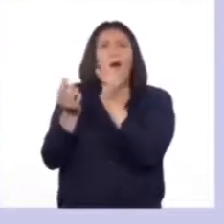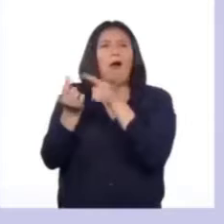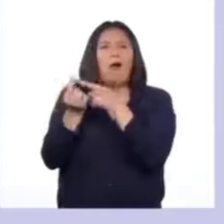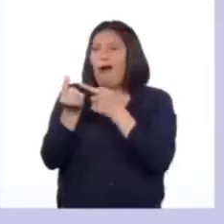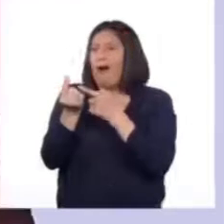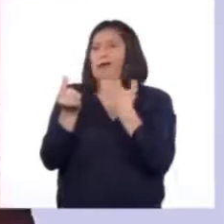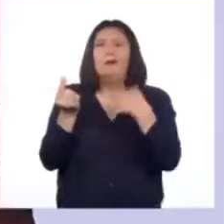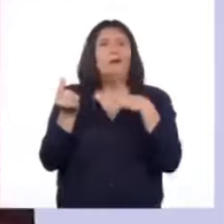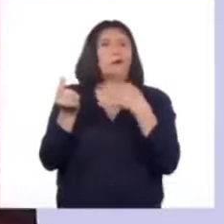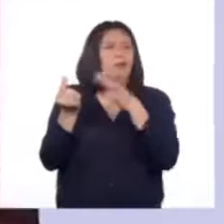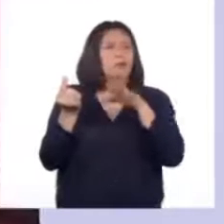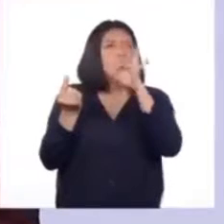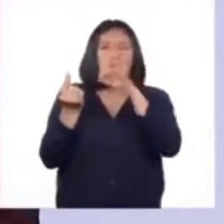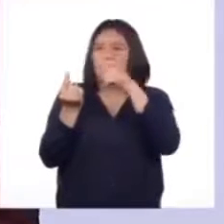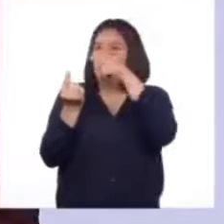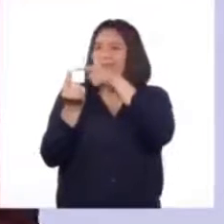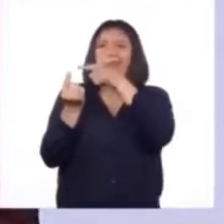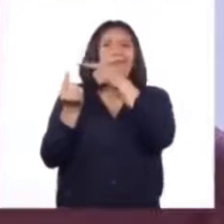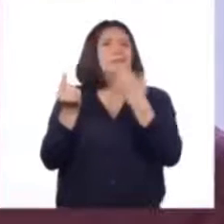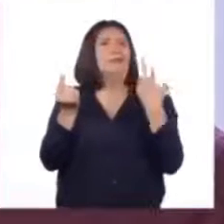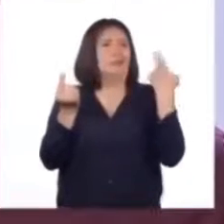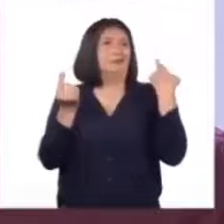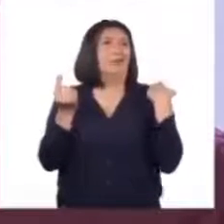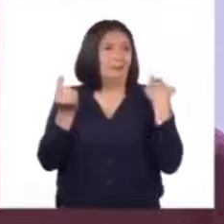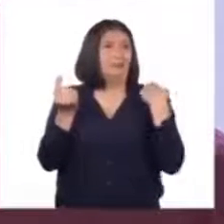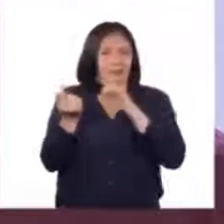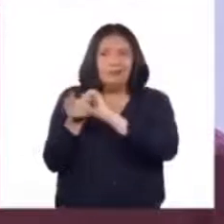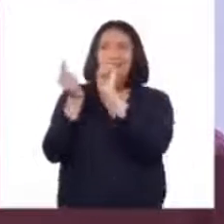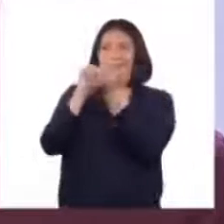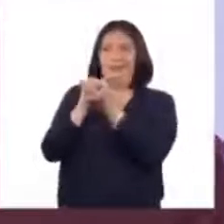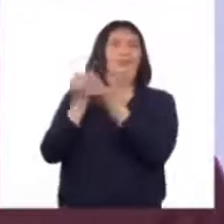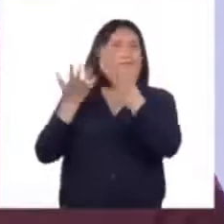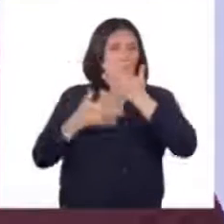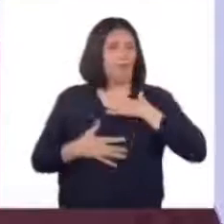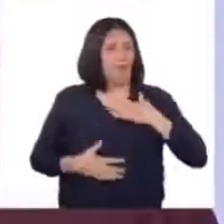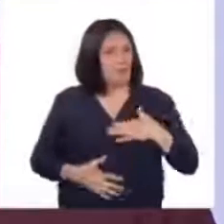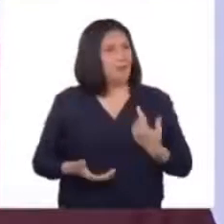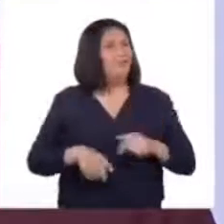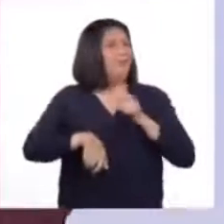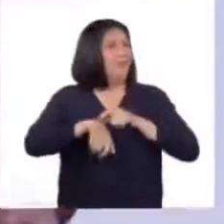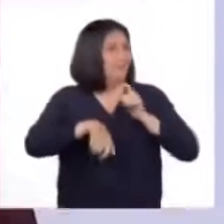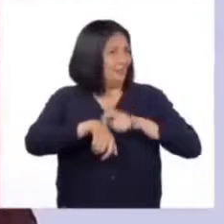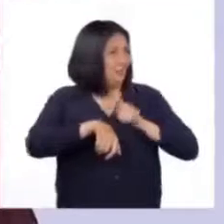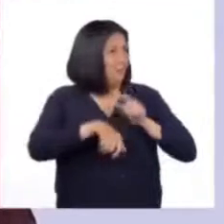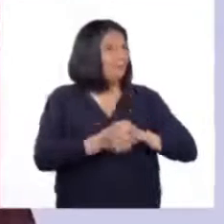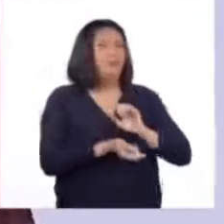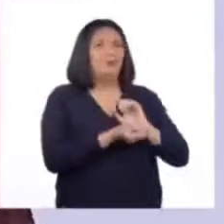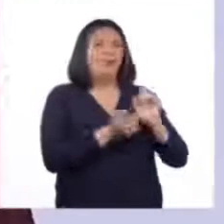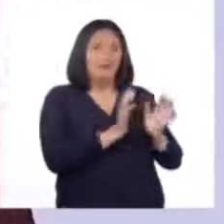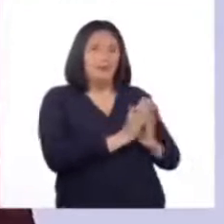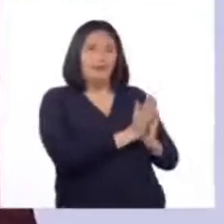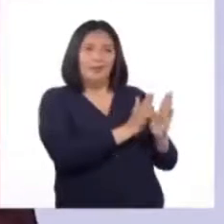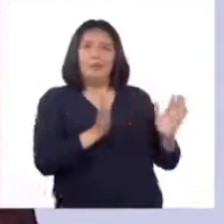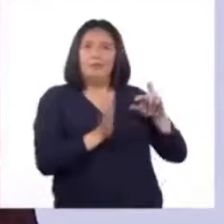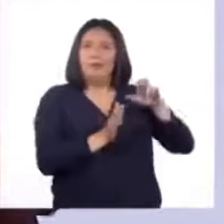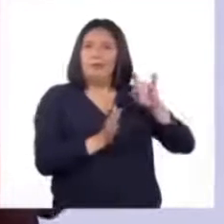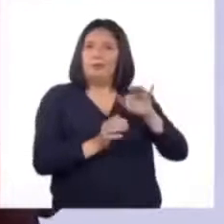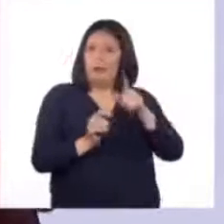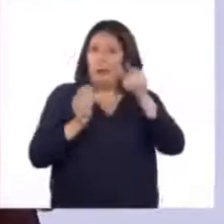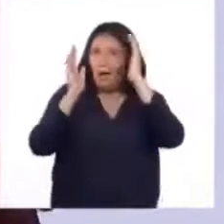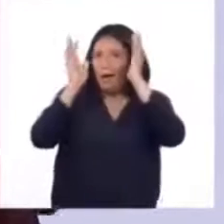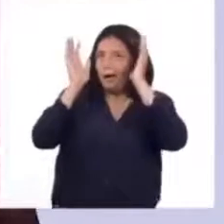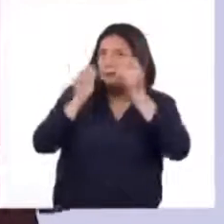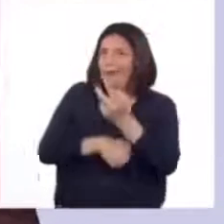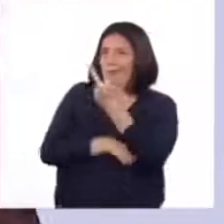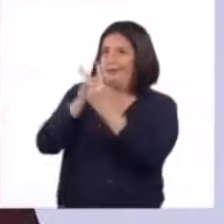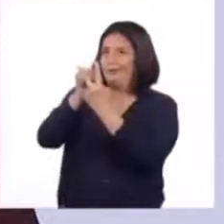importantes y que son responsables de los cambios físicos durante la pubertad. Atentos con estas dos hormonas